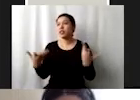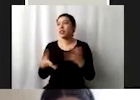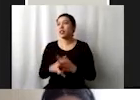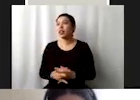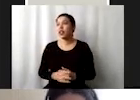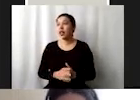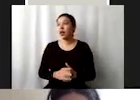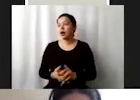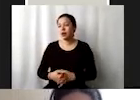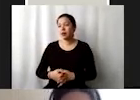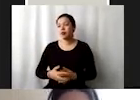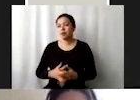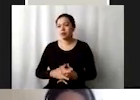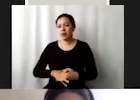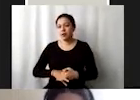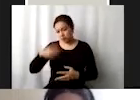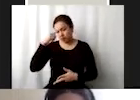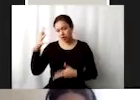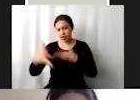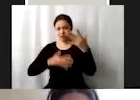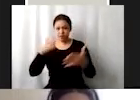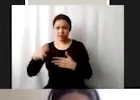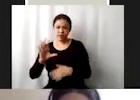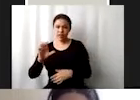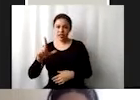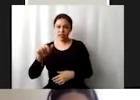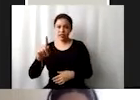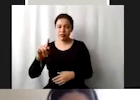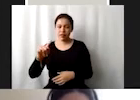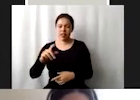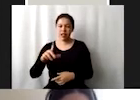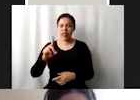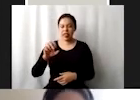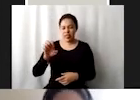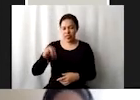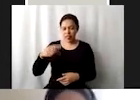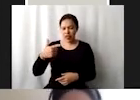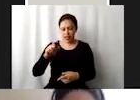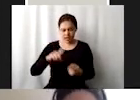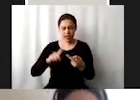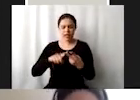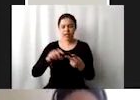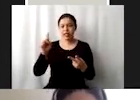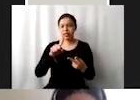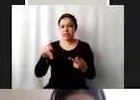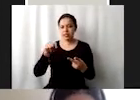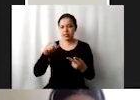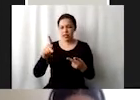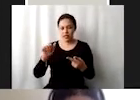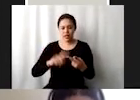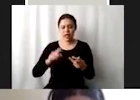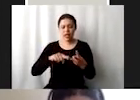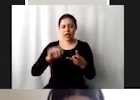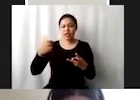cambio climático. No se mencionan acá, pero por ejemplo el dengue, el zika, el chikungunya y todos estos que se han convertido en un